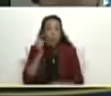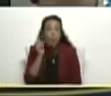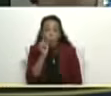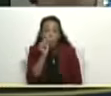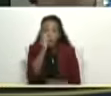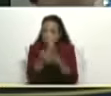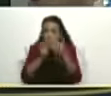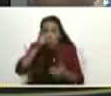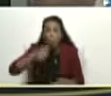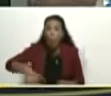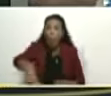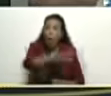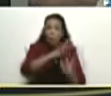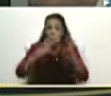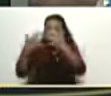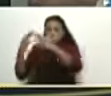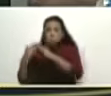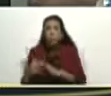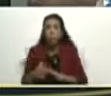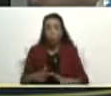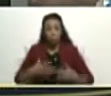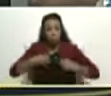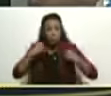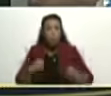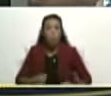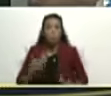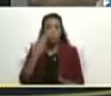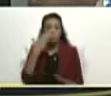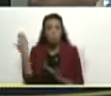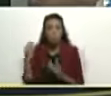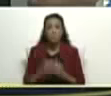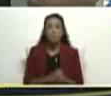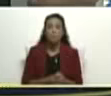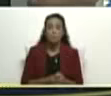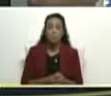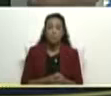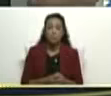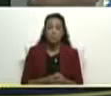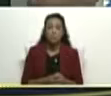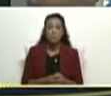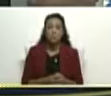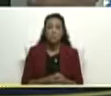hombres del pueblo, que gobernamos este país, que no nos formamos en Harvard,